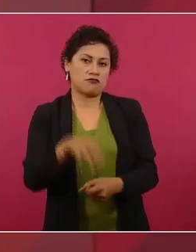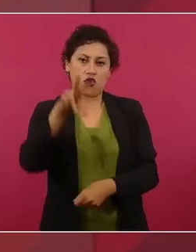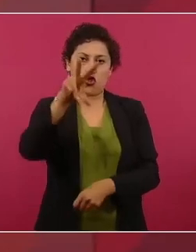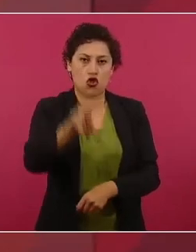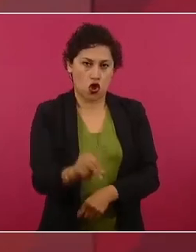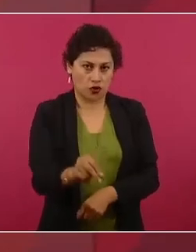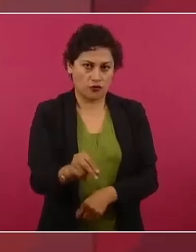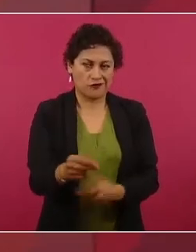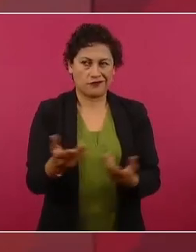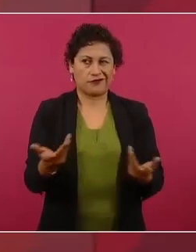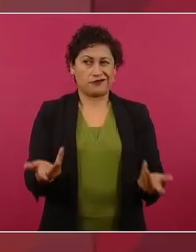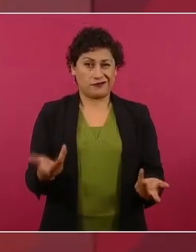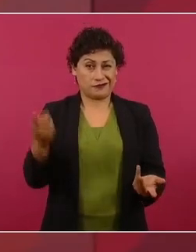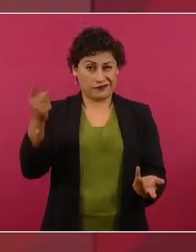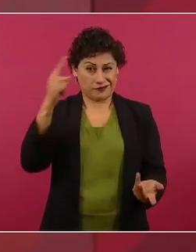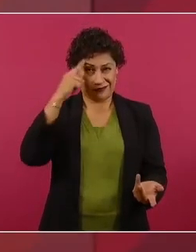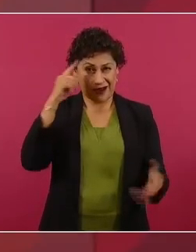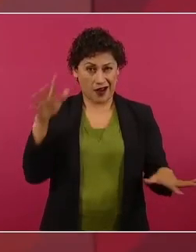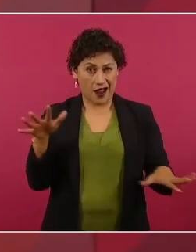¿Ya cambiaron de parecer?